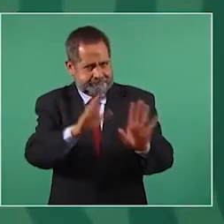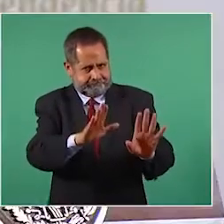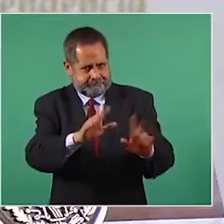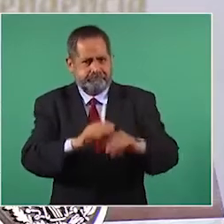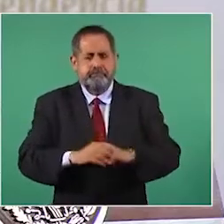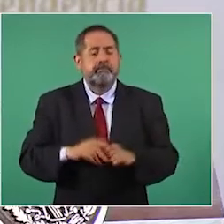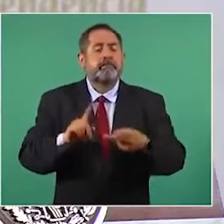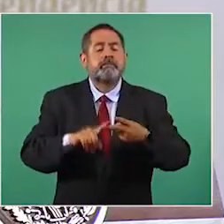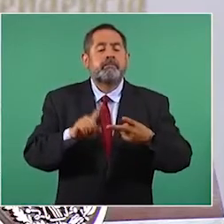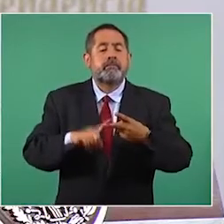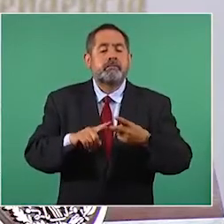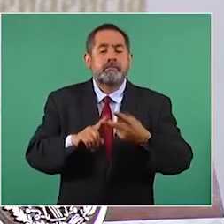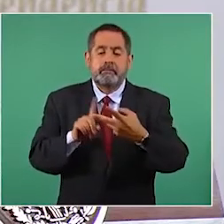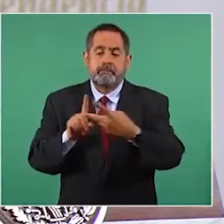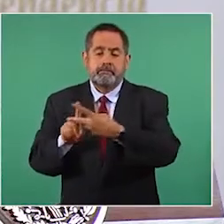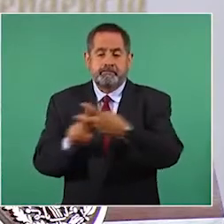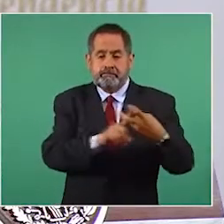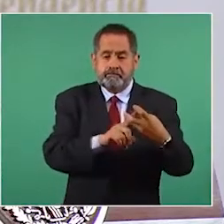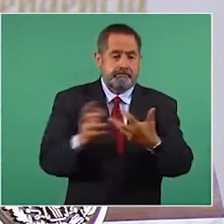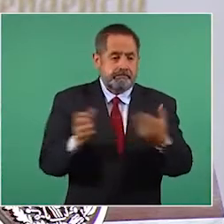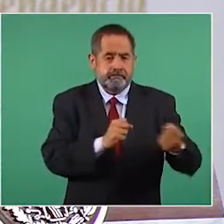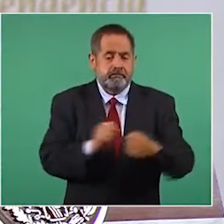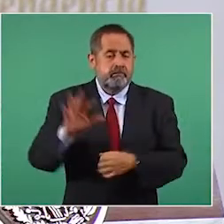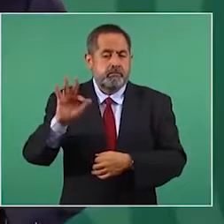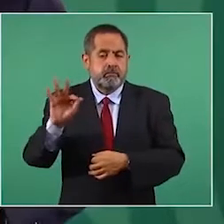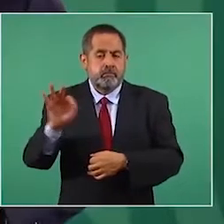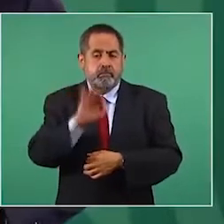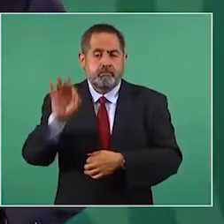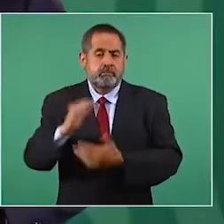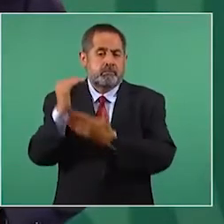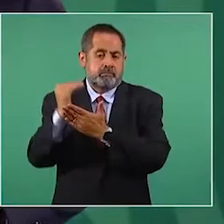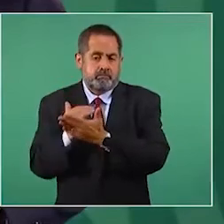En secuestro, 40 por ciento menos.